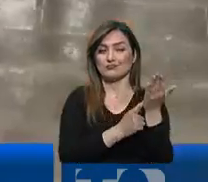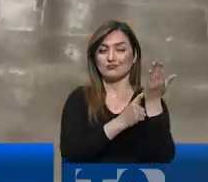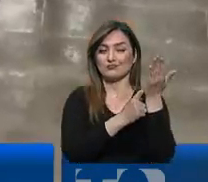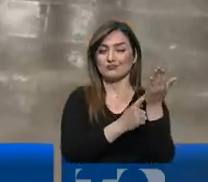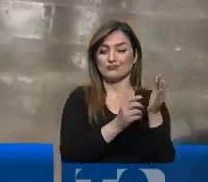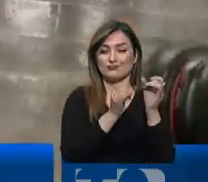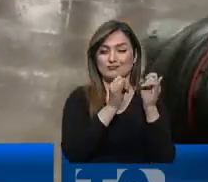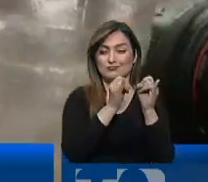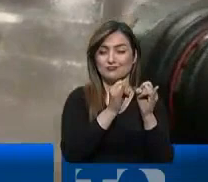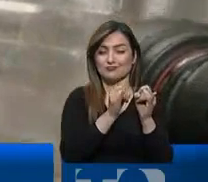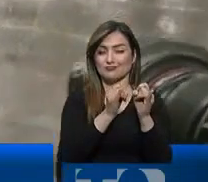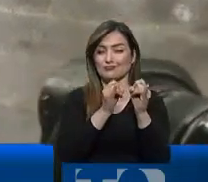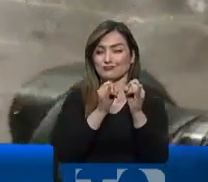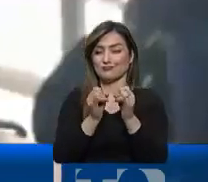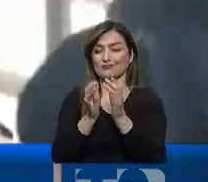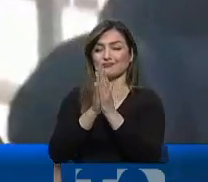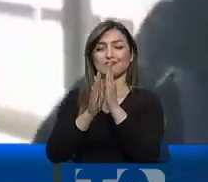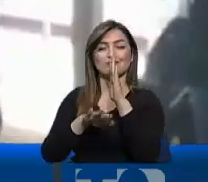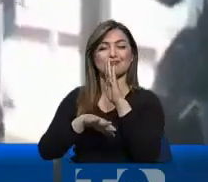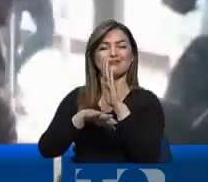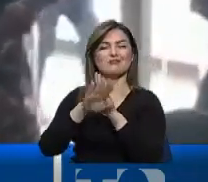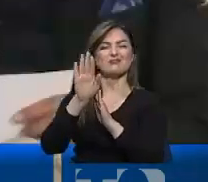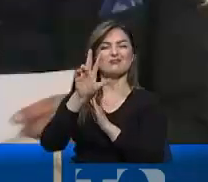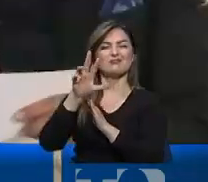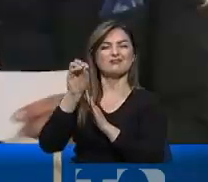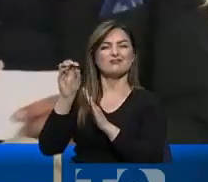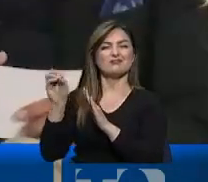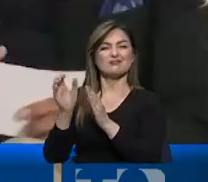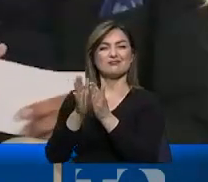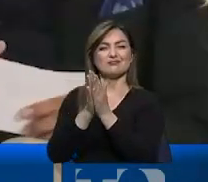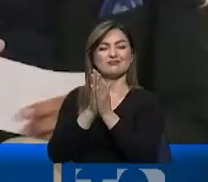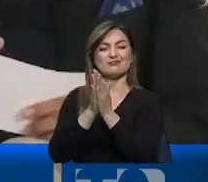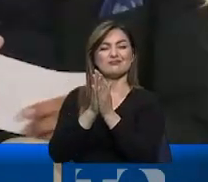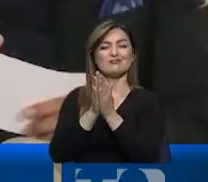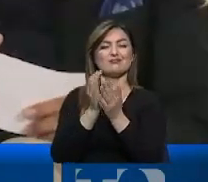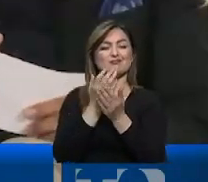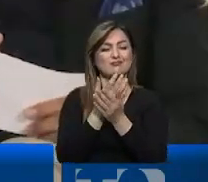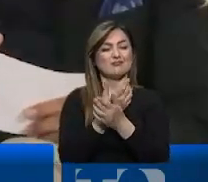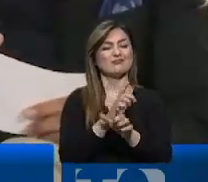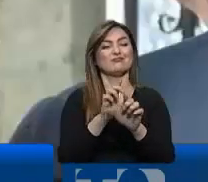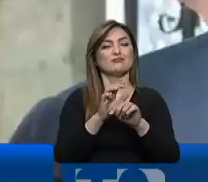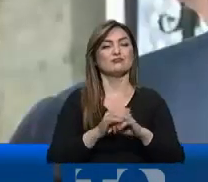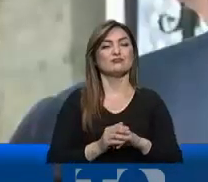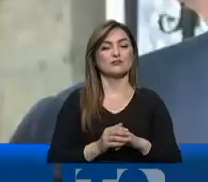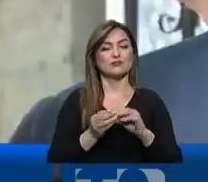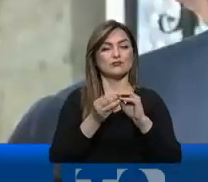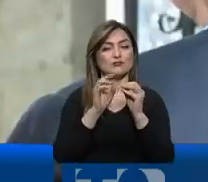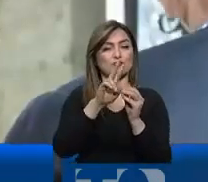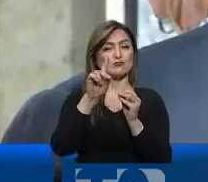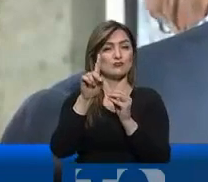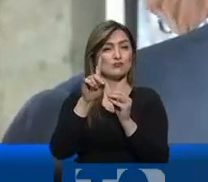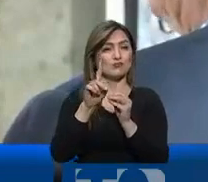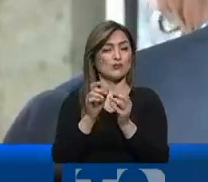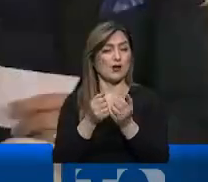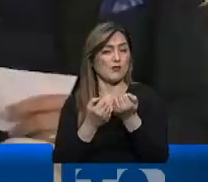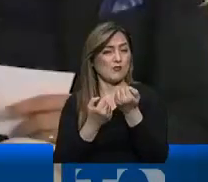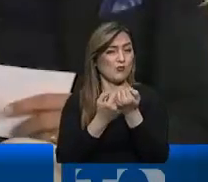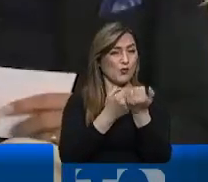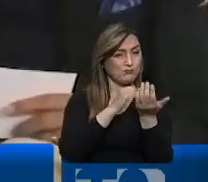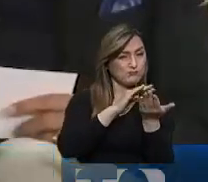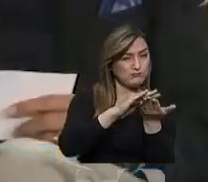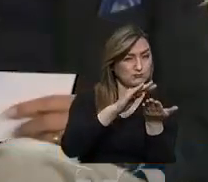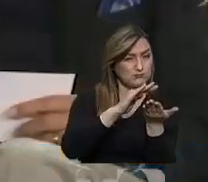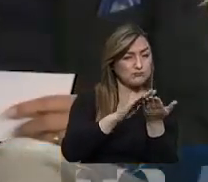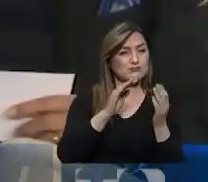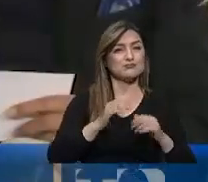caso el pedido de más de 300 amnistías, dijo. El bloque oficialista apoyaría estas amnistías, presidente. Mire,